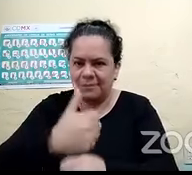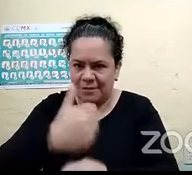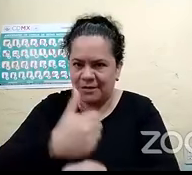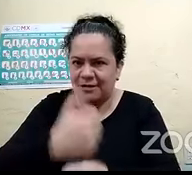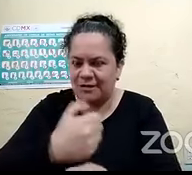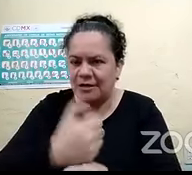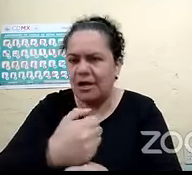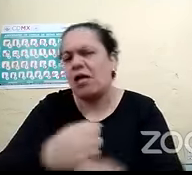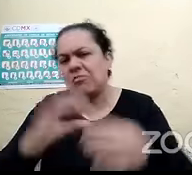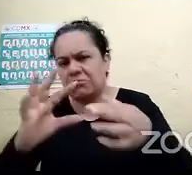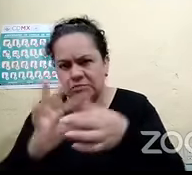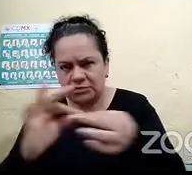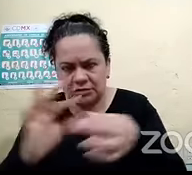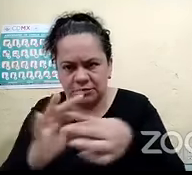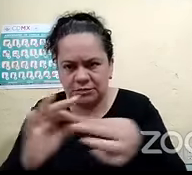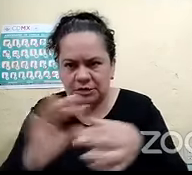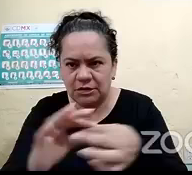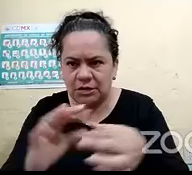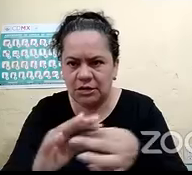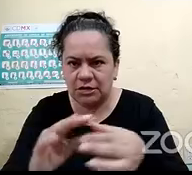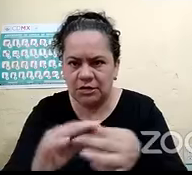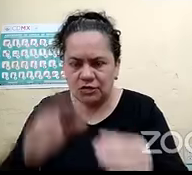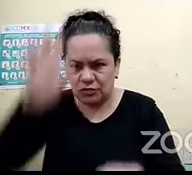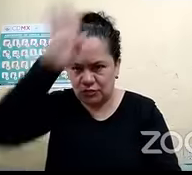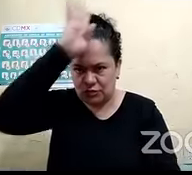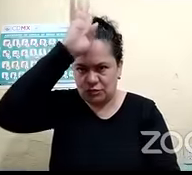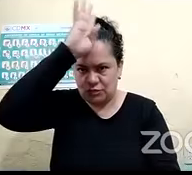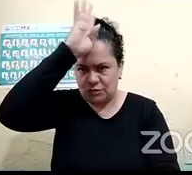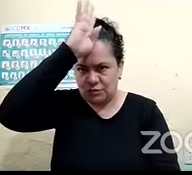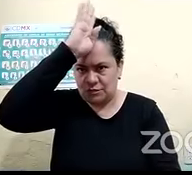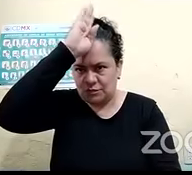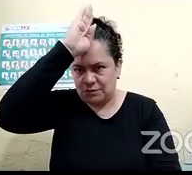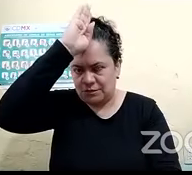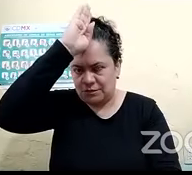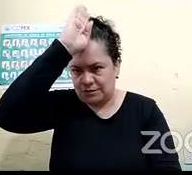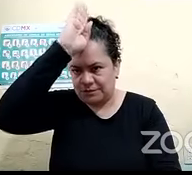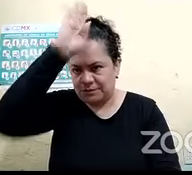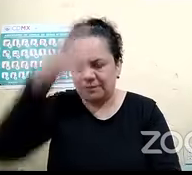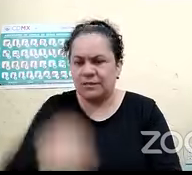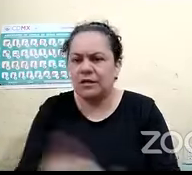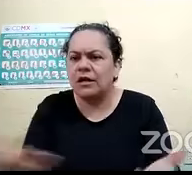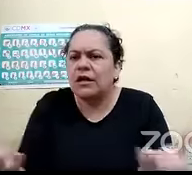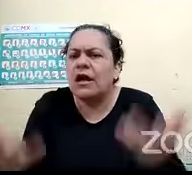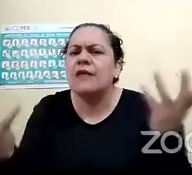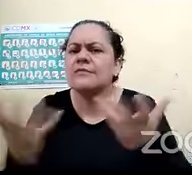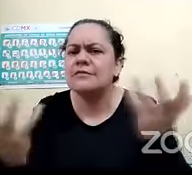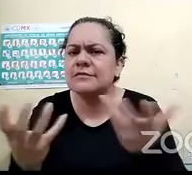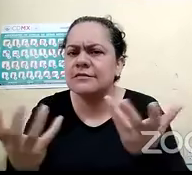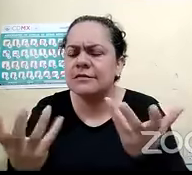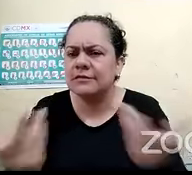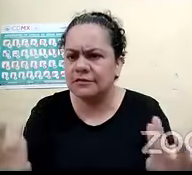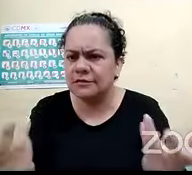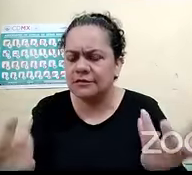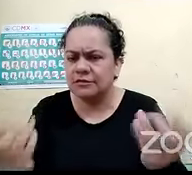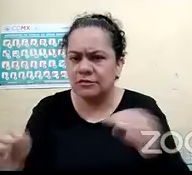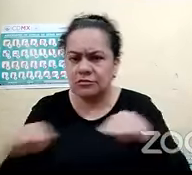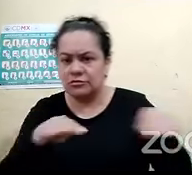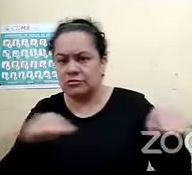bomberos cómo debíamos actuar ante un sismo o ante un